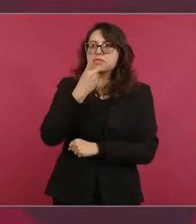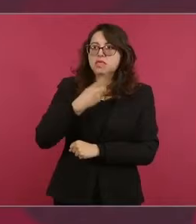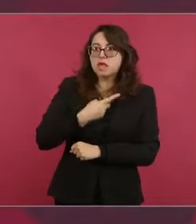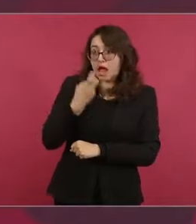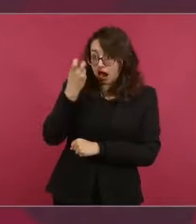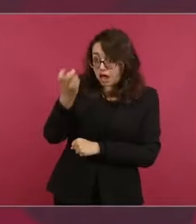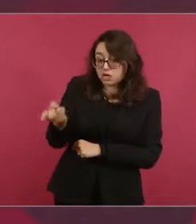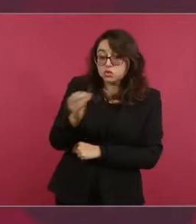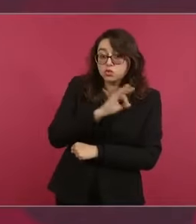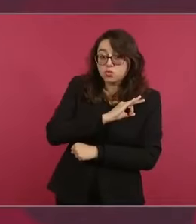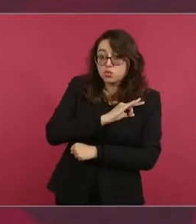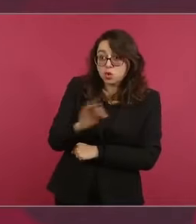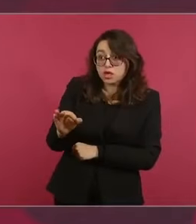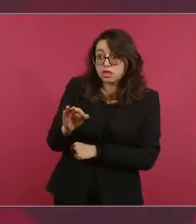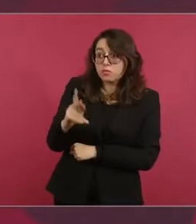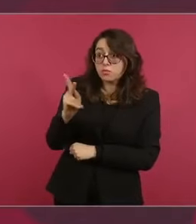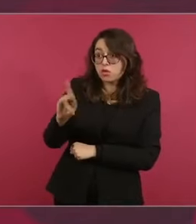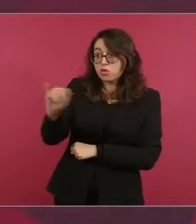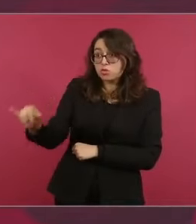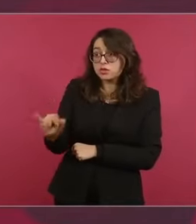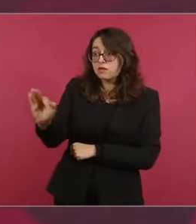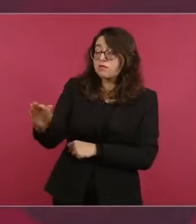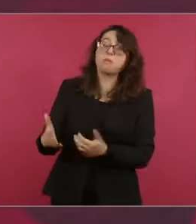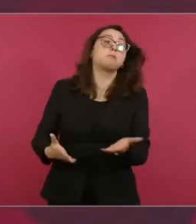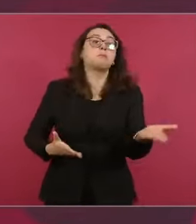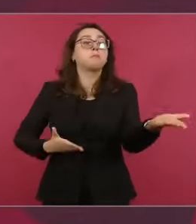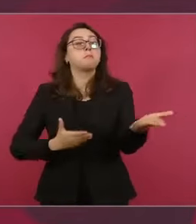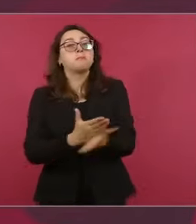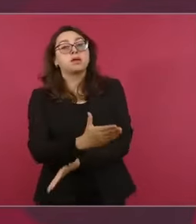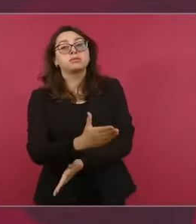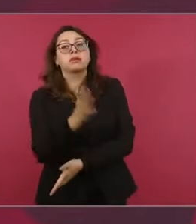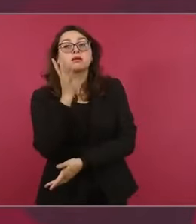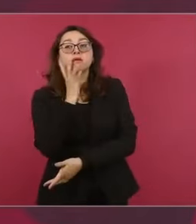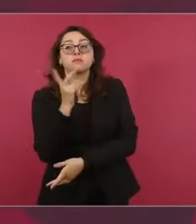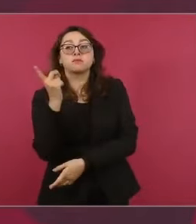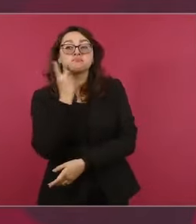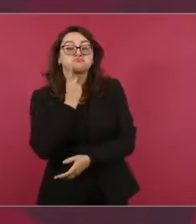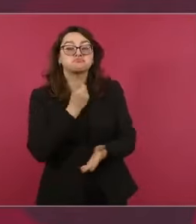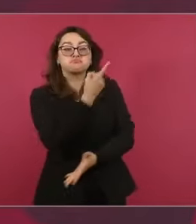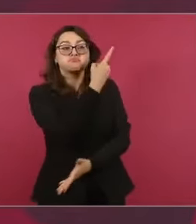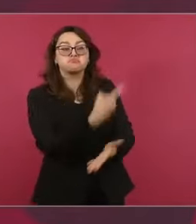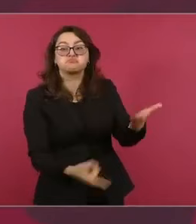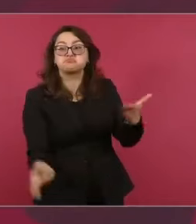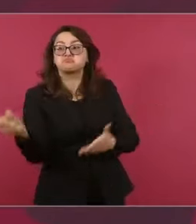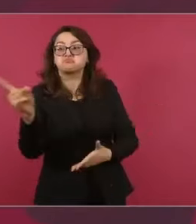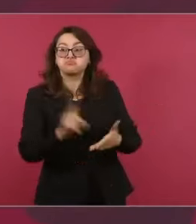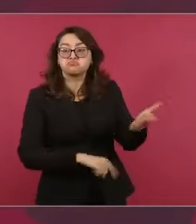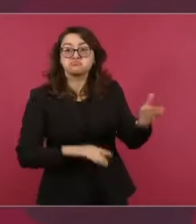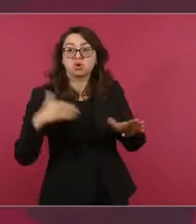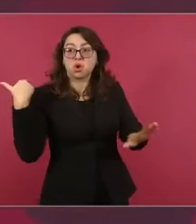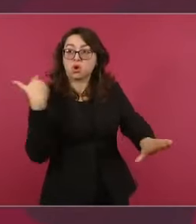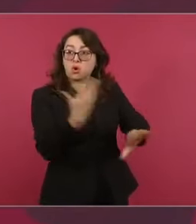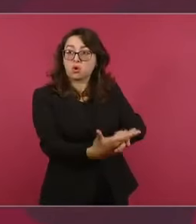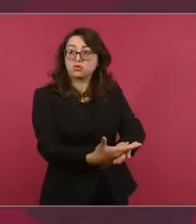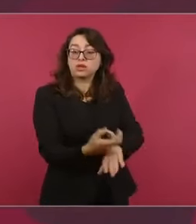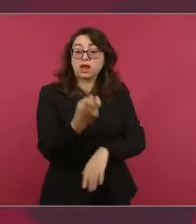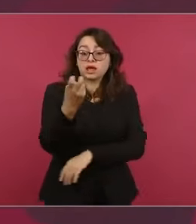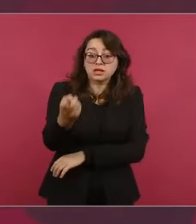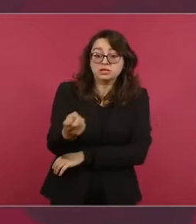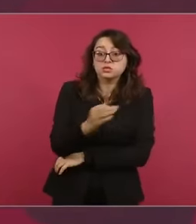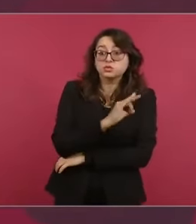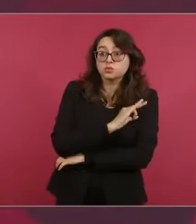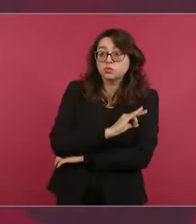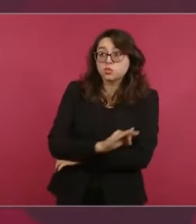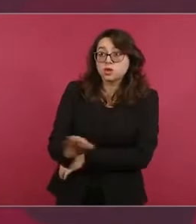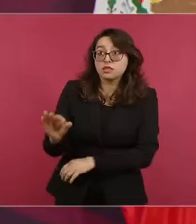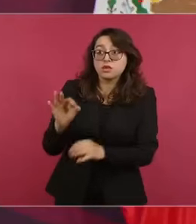Quiero escuchar la opinión de los de